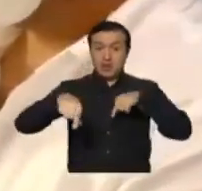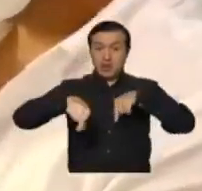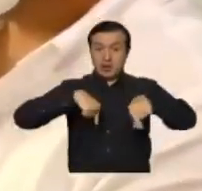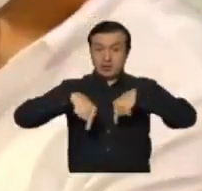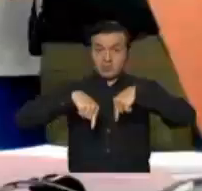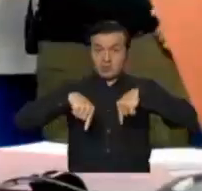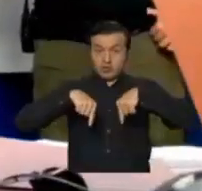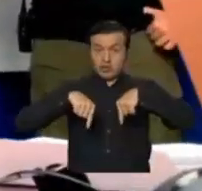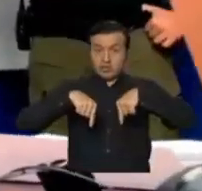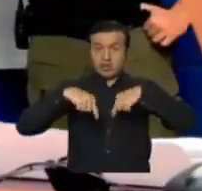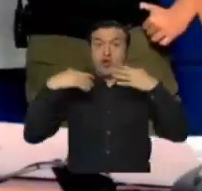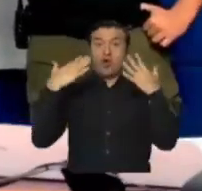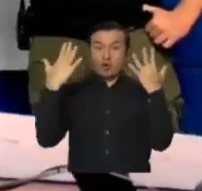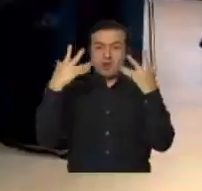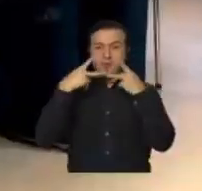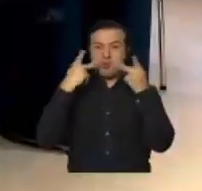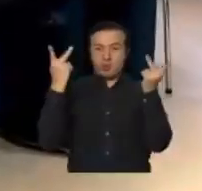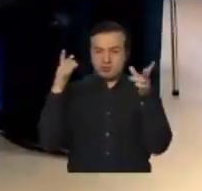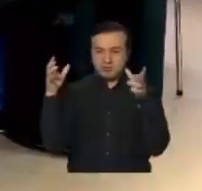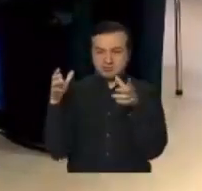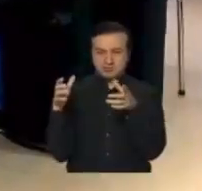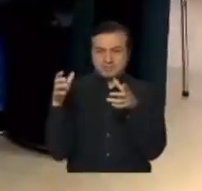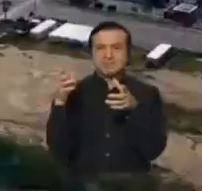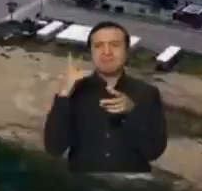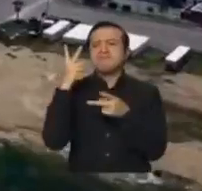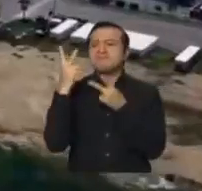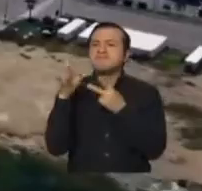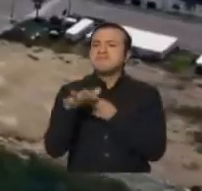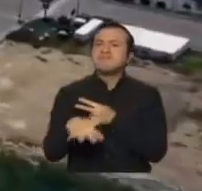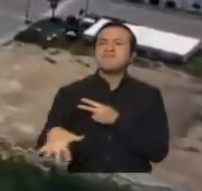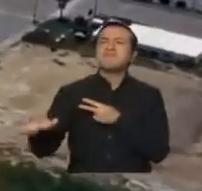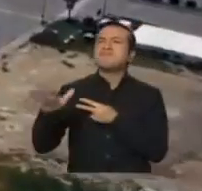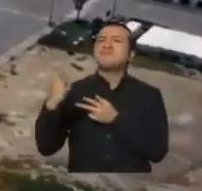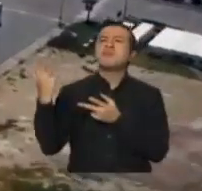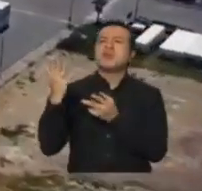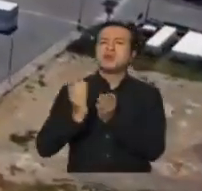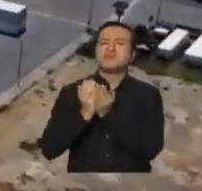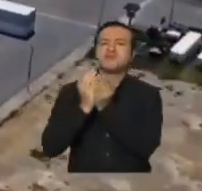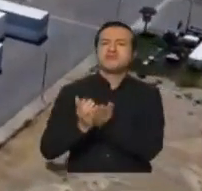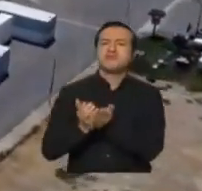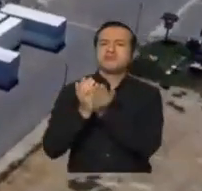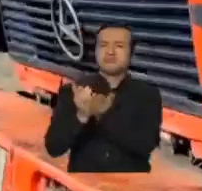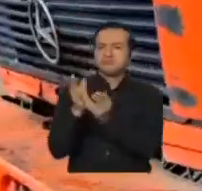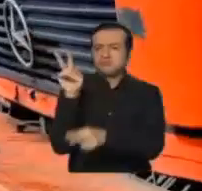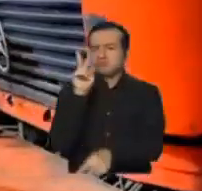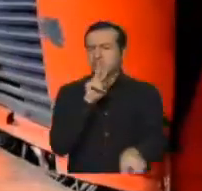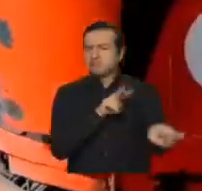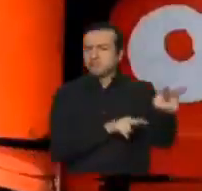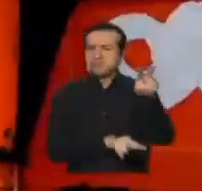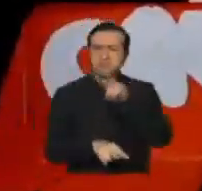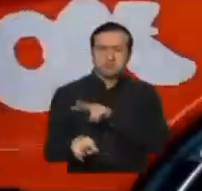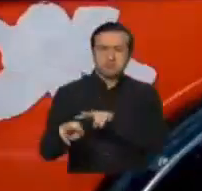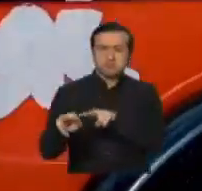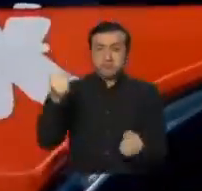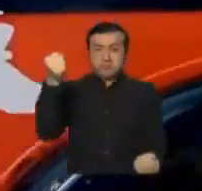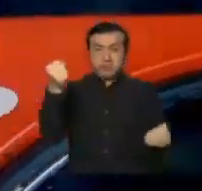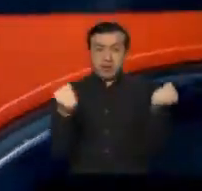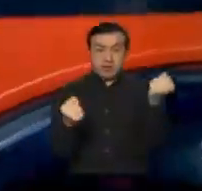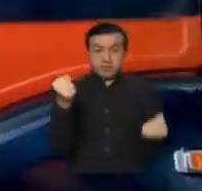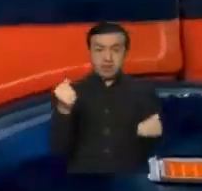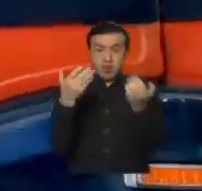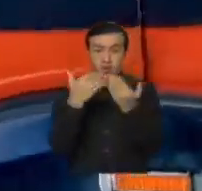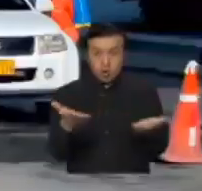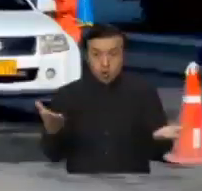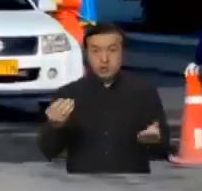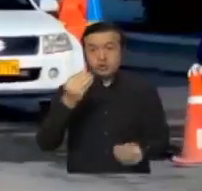Martínez, visitó las instalaciones de la Autoridad Portuaria de Puerto Bolívar. Aquí verificó la fluidez en el despacho de los productos de